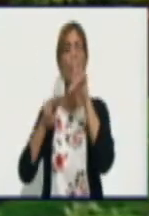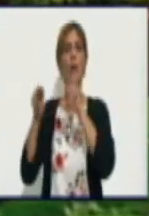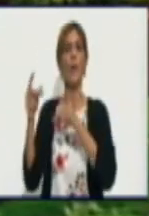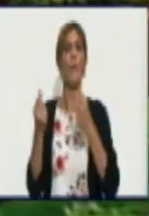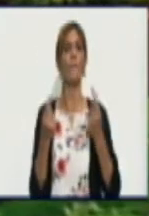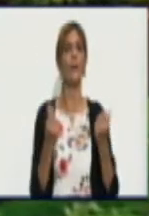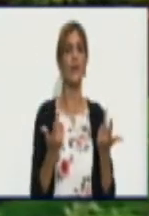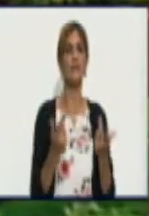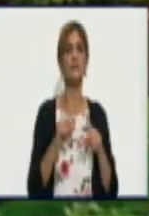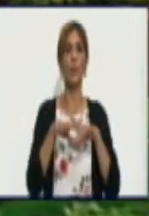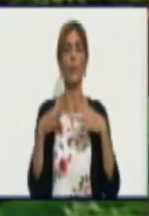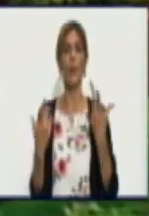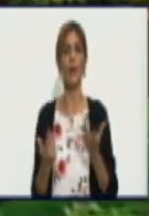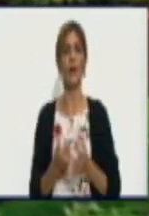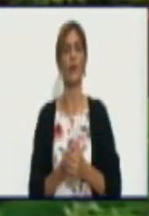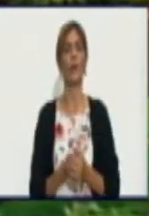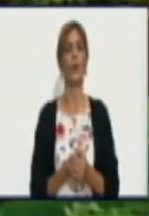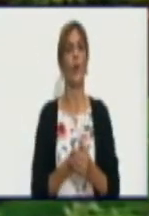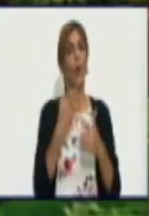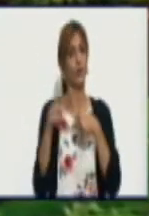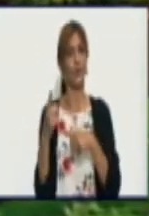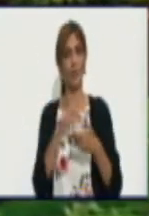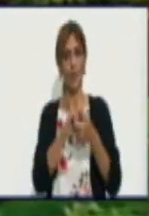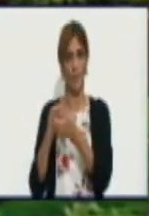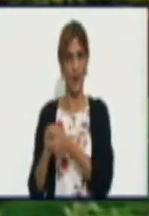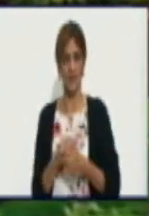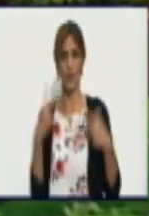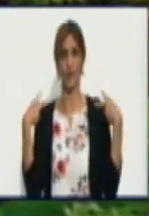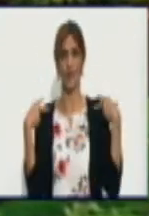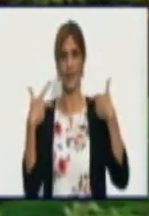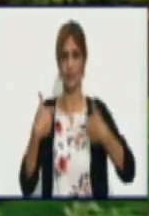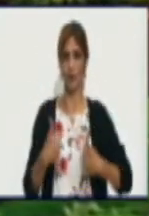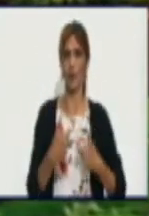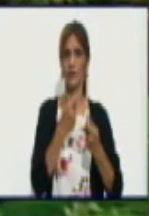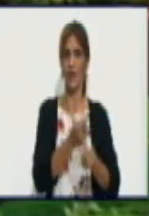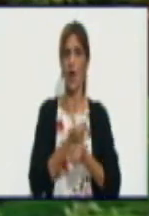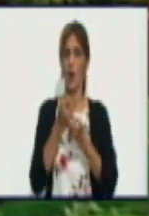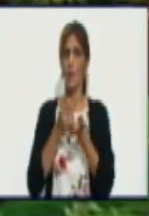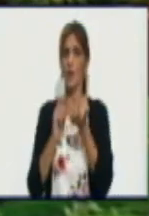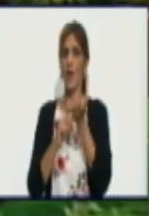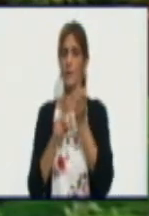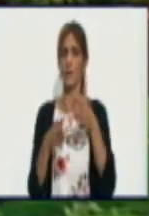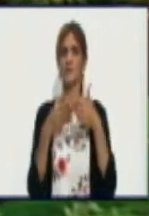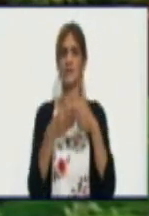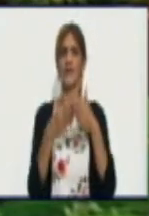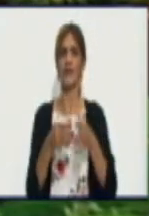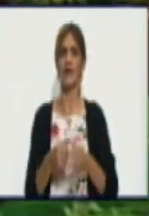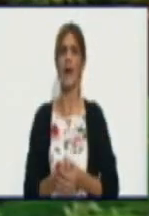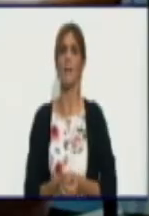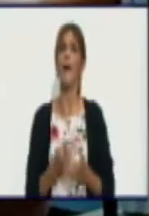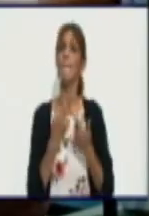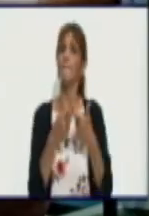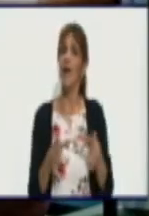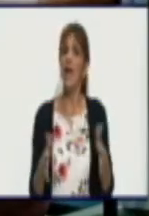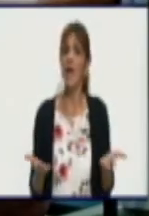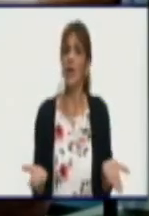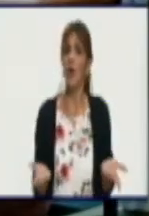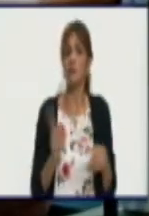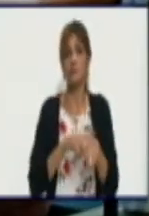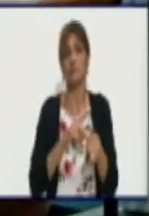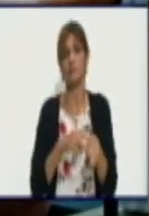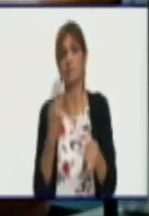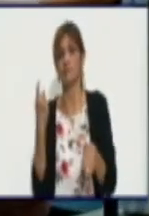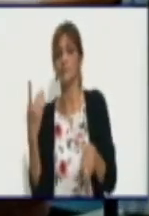a través de Misael el director de acopio en la provincia de Granma pero yo les